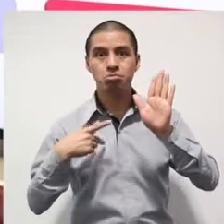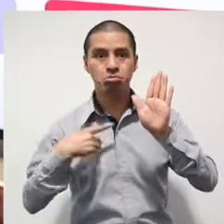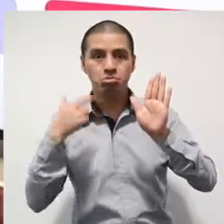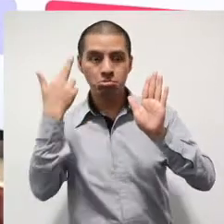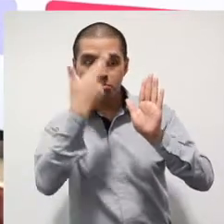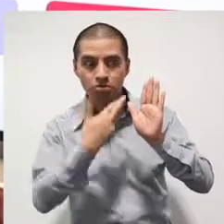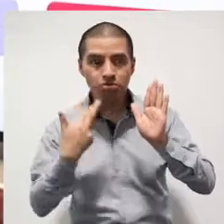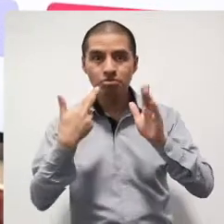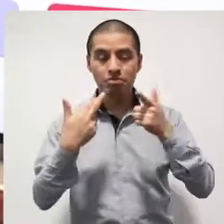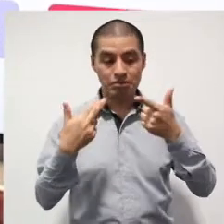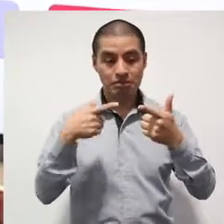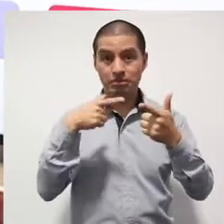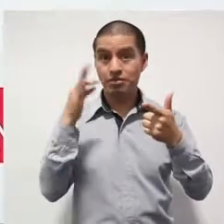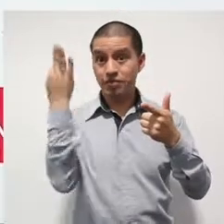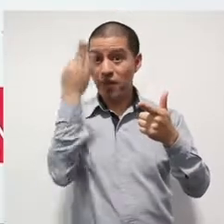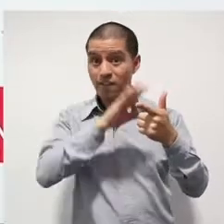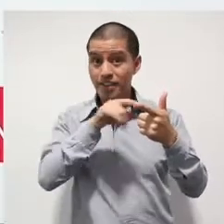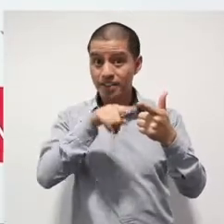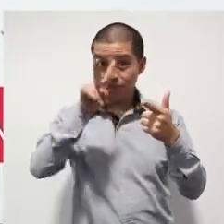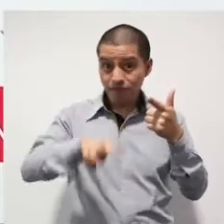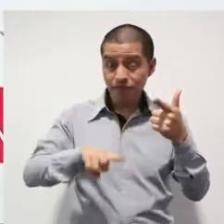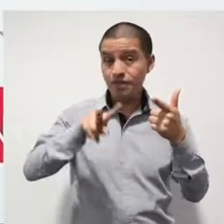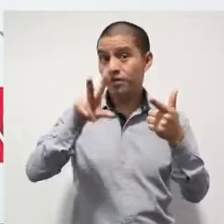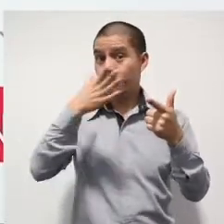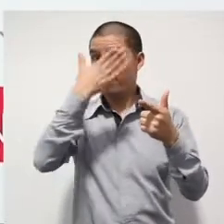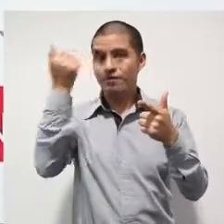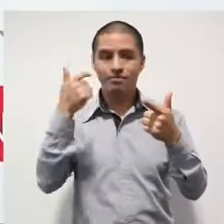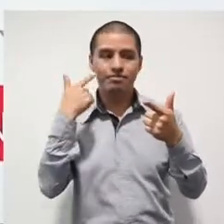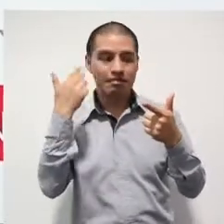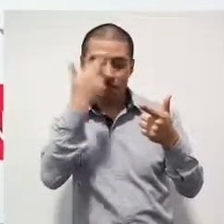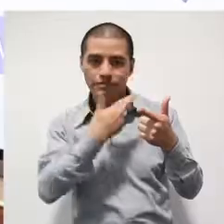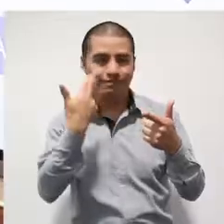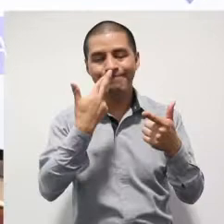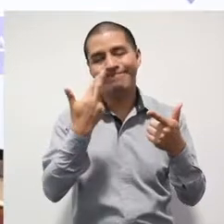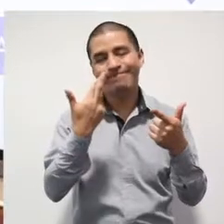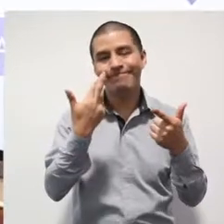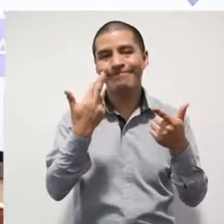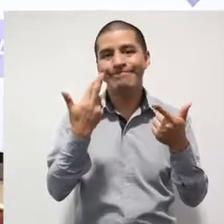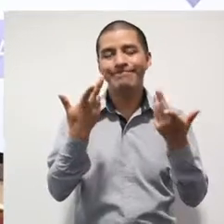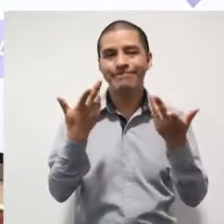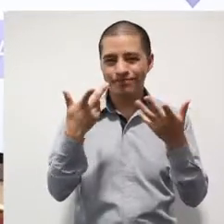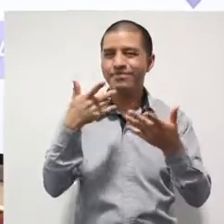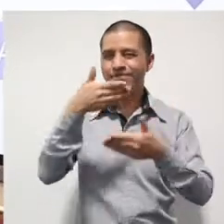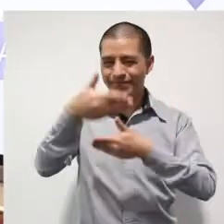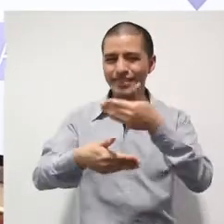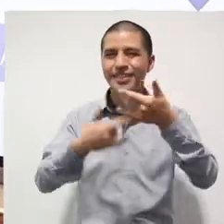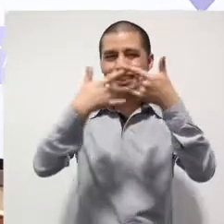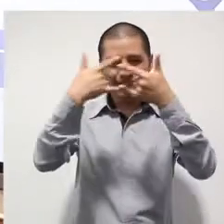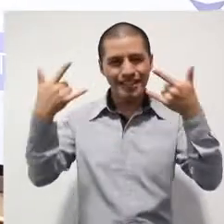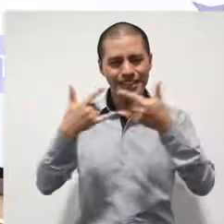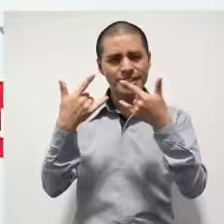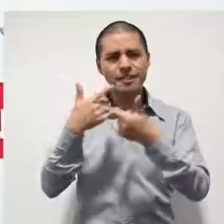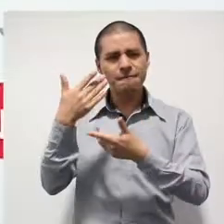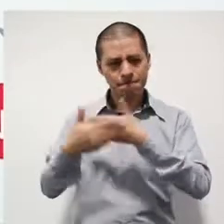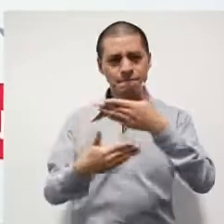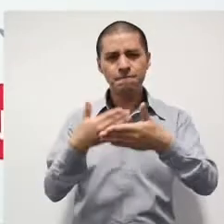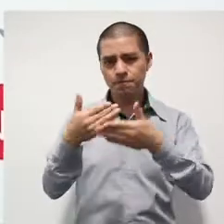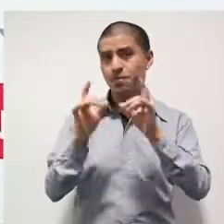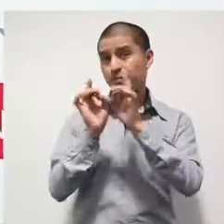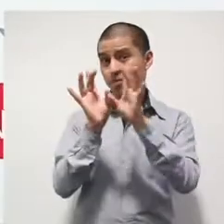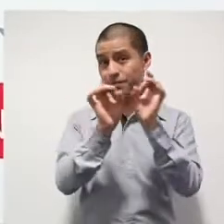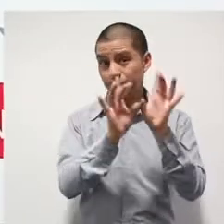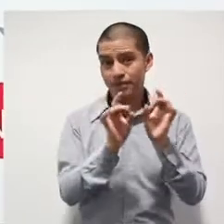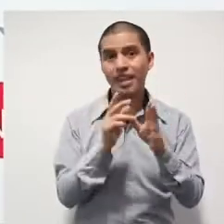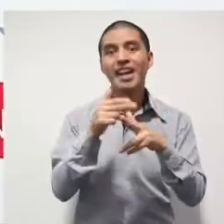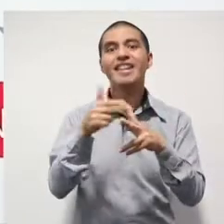se va a poner a averiguar si la pistola es real o no es real. Vamos a presentarte más casos que seguramente